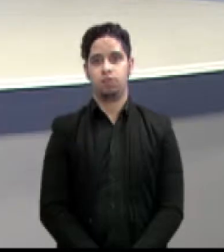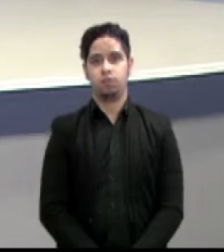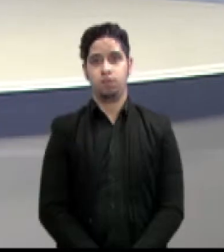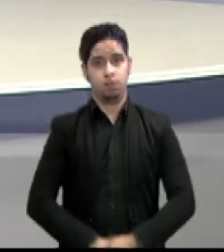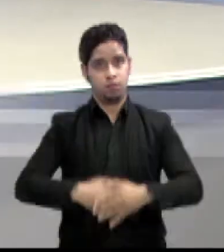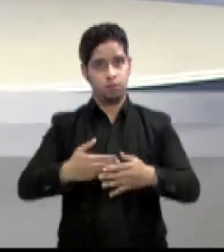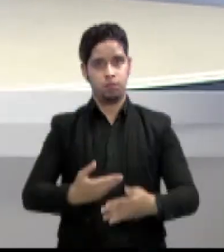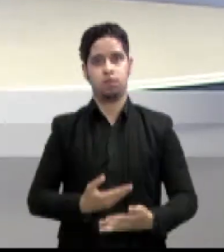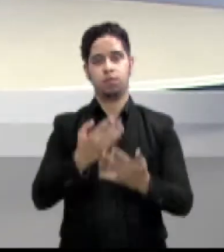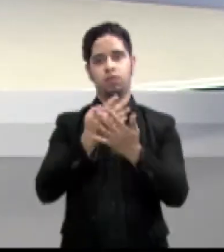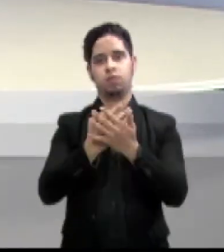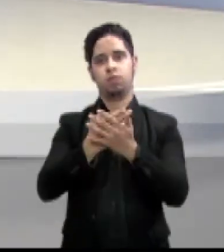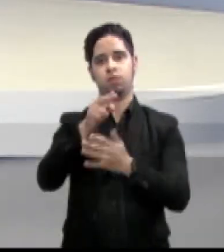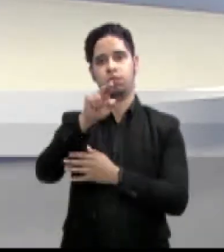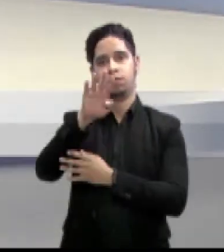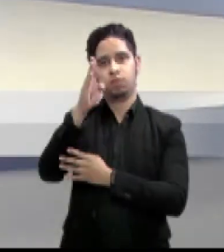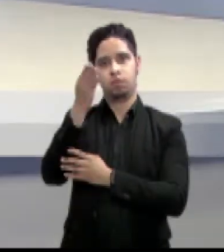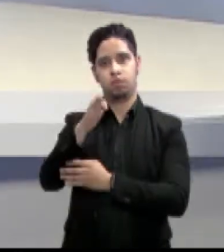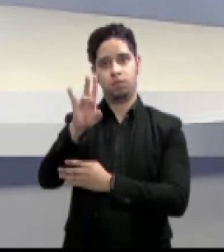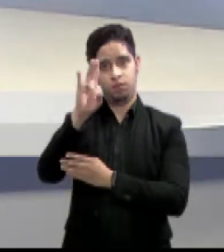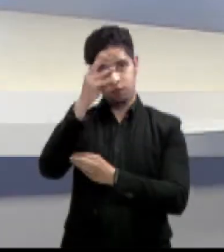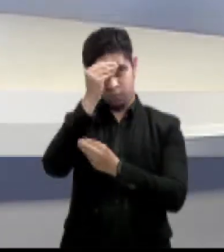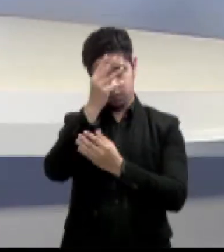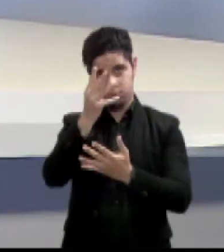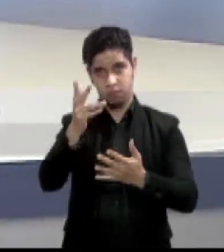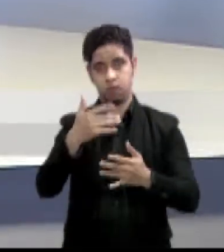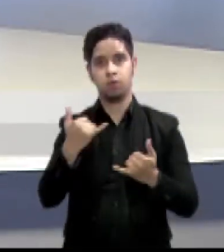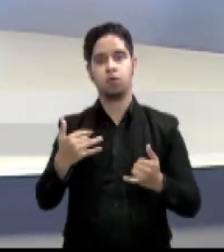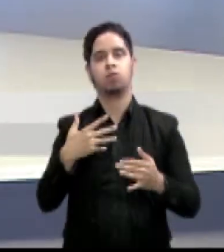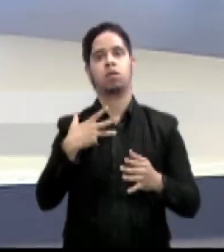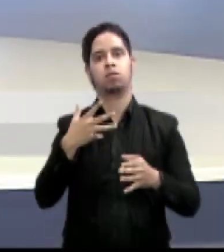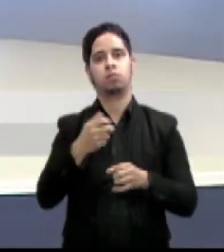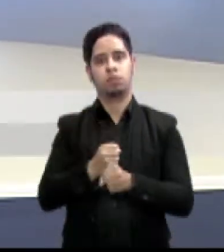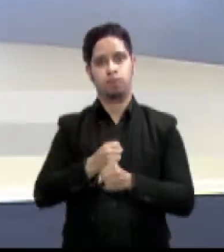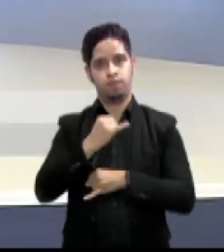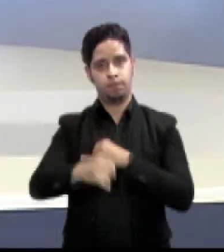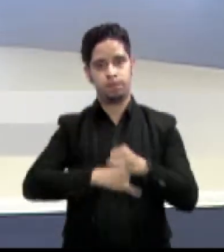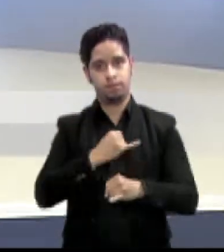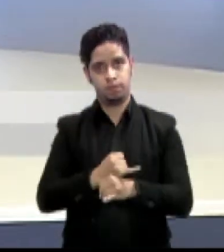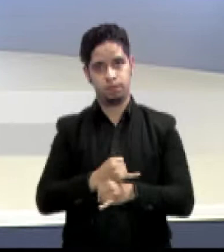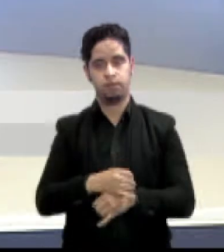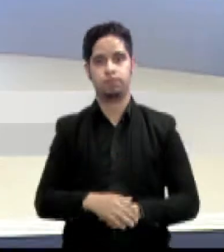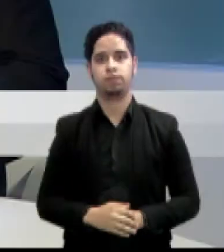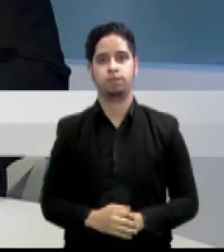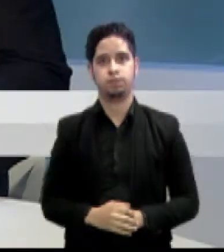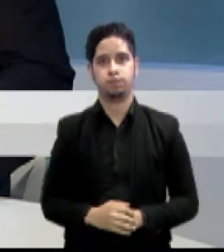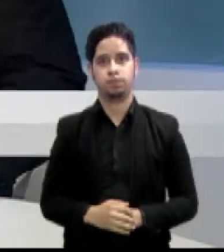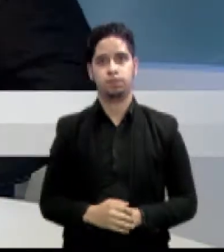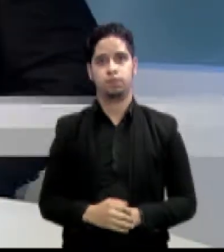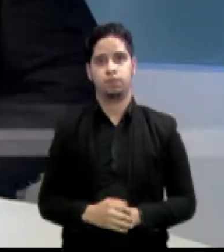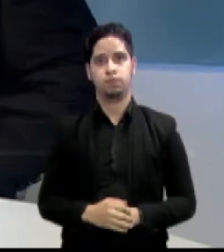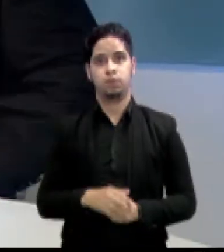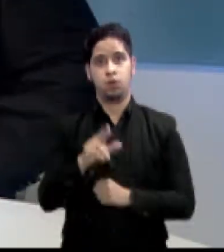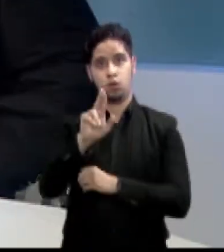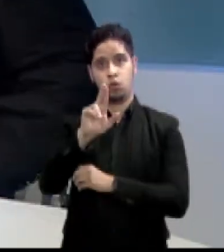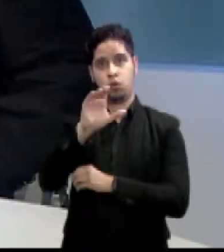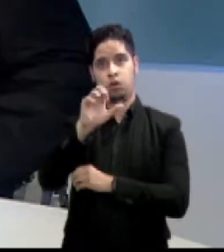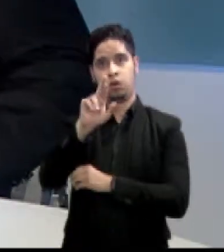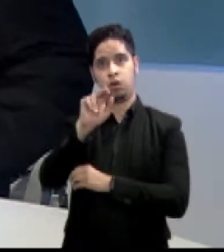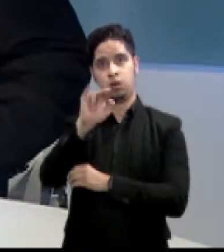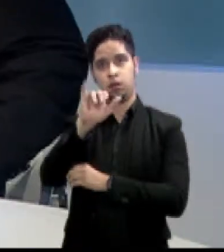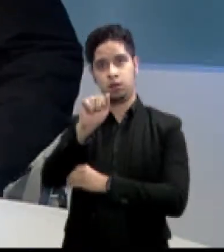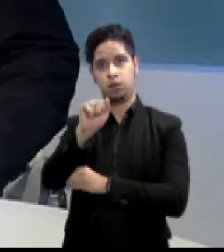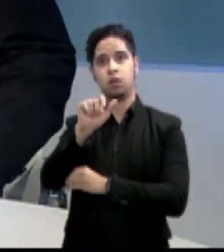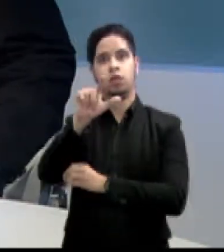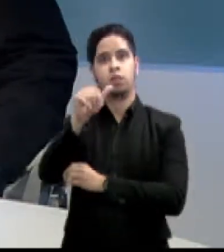Bienvenidos a Noticias 24.7 Informa, de inmediato pasamos un resumen de notas internacionales para hoy. En Ucrania, luego